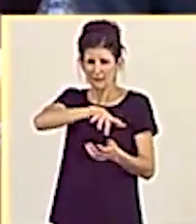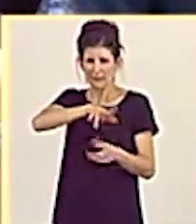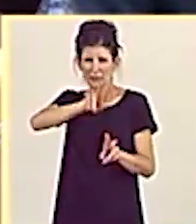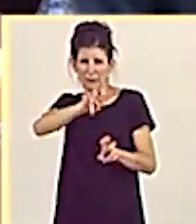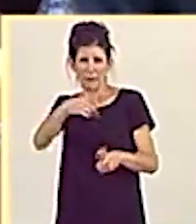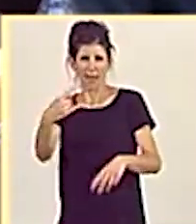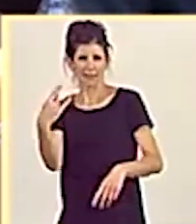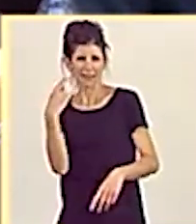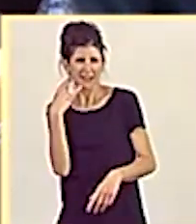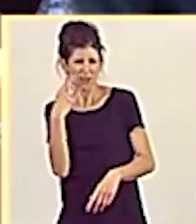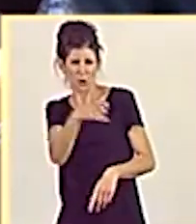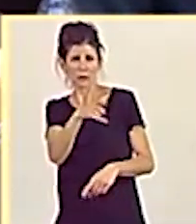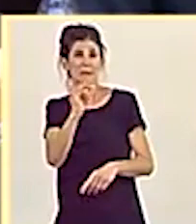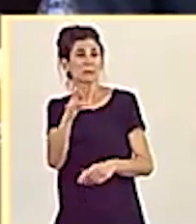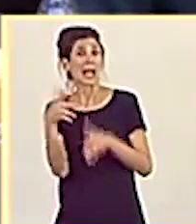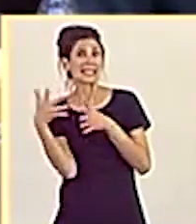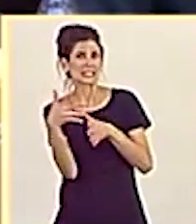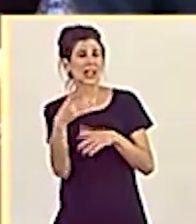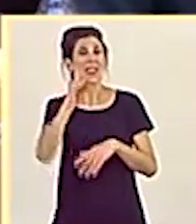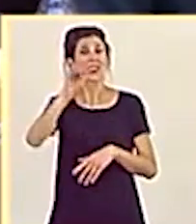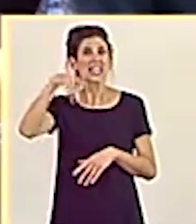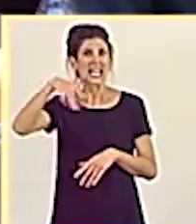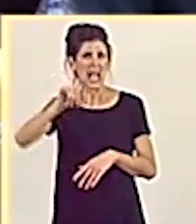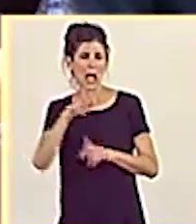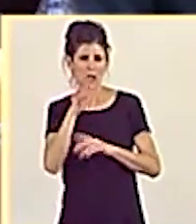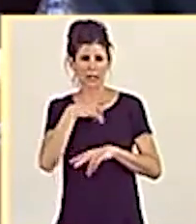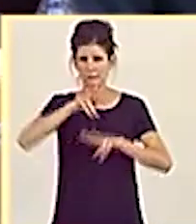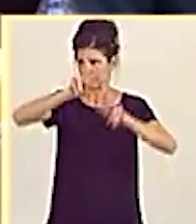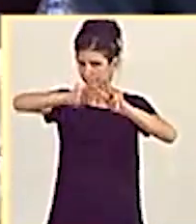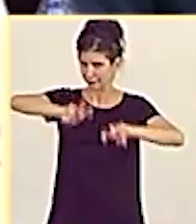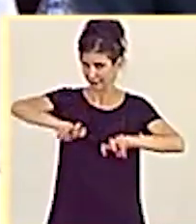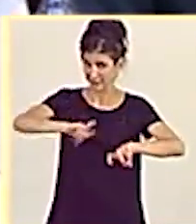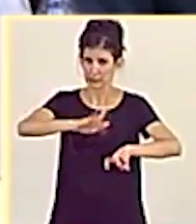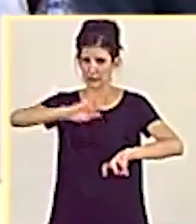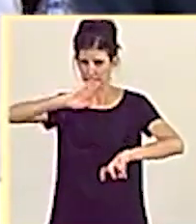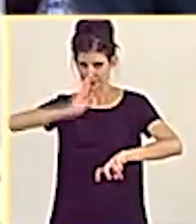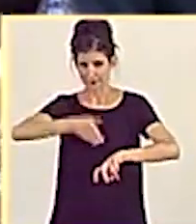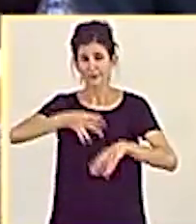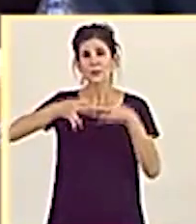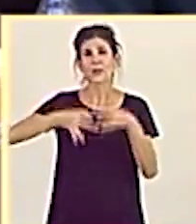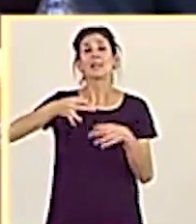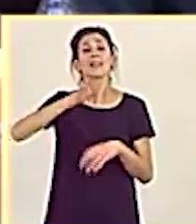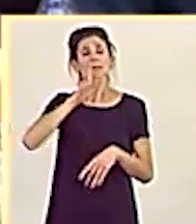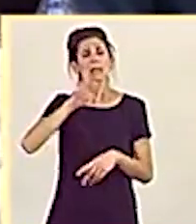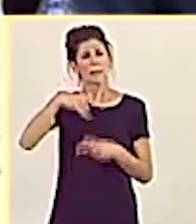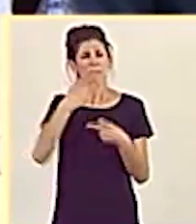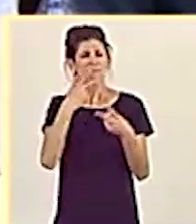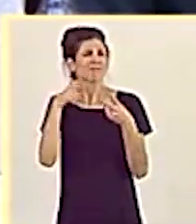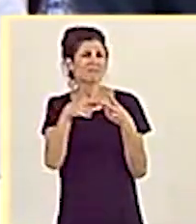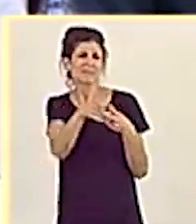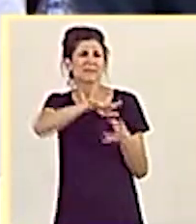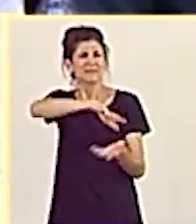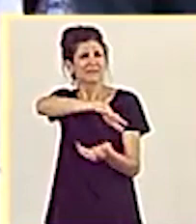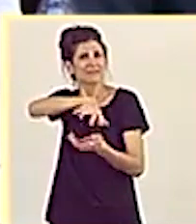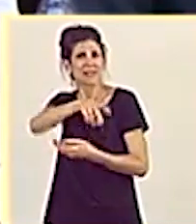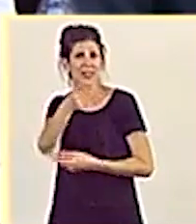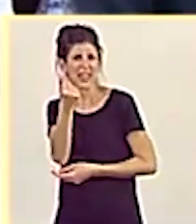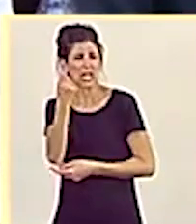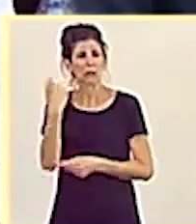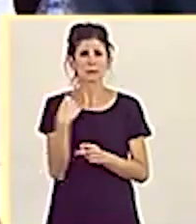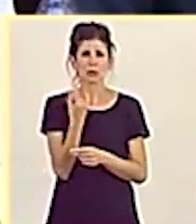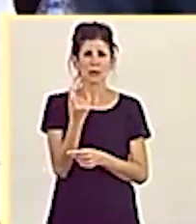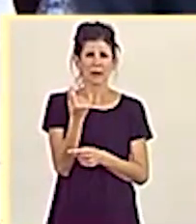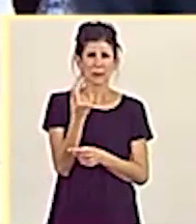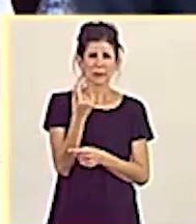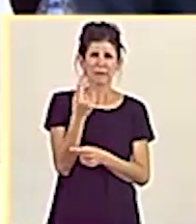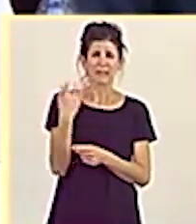teléfono de su asesora Dina, que se está investigando penalmente. Conocíamos también sus líos de dinero con la financiación